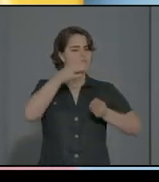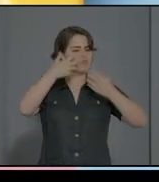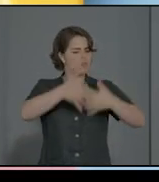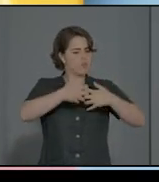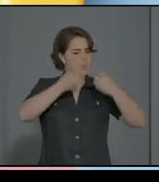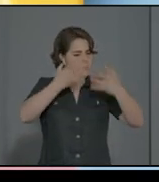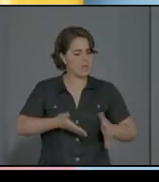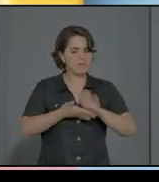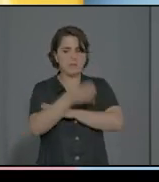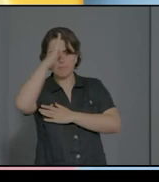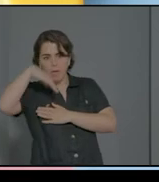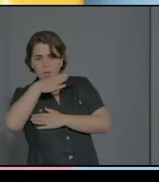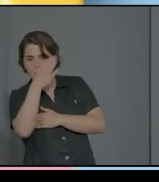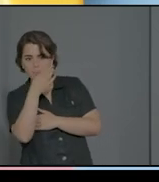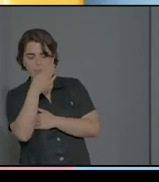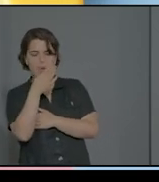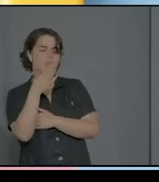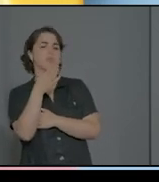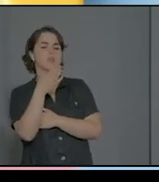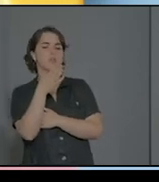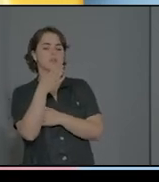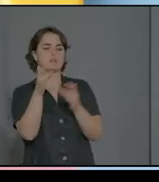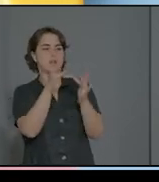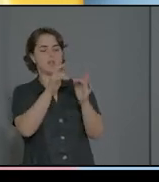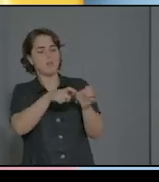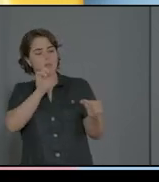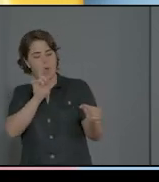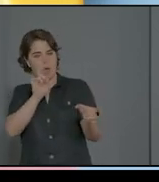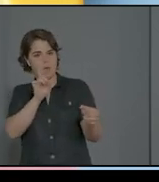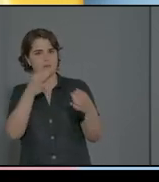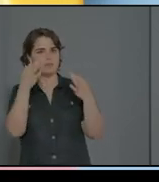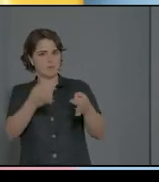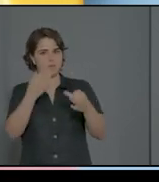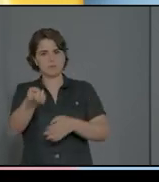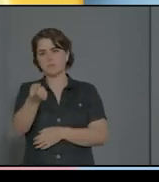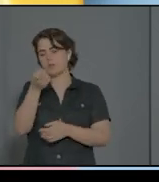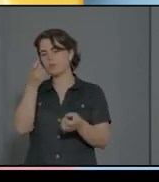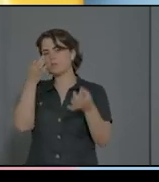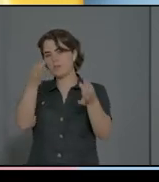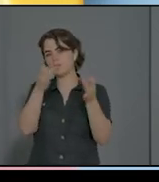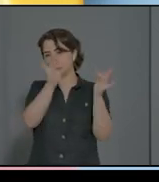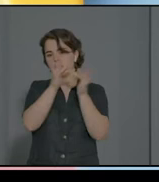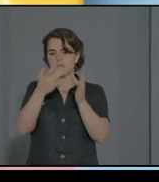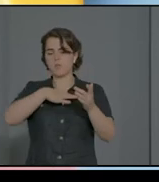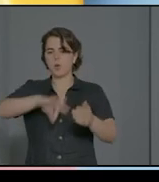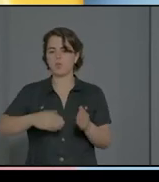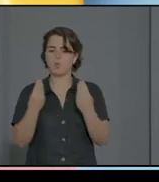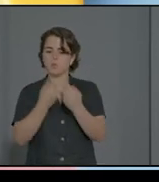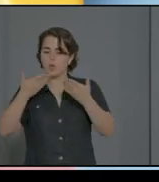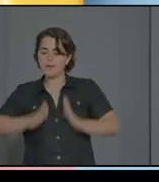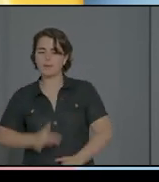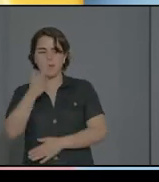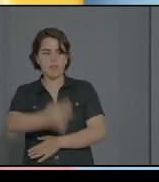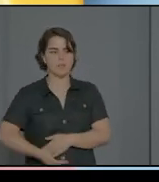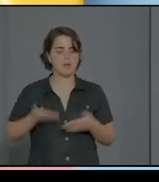esa interacción, teniendo la idea de que había podido interactuar con el hijo, que el niño había hecho cosas. El padre no ha